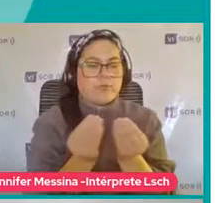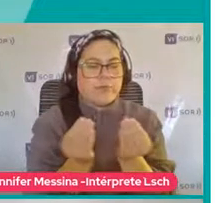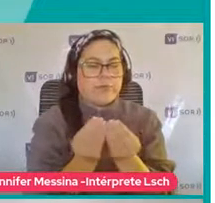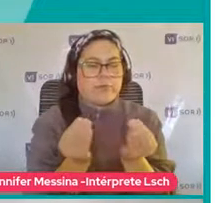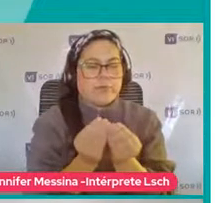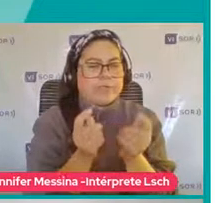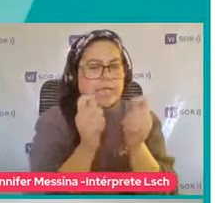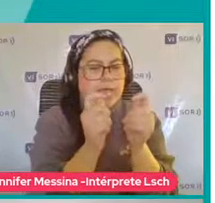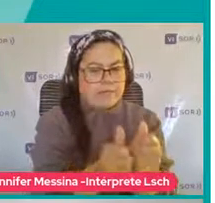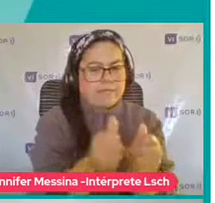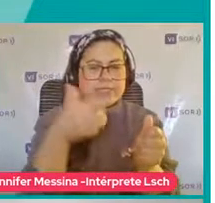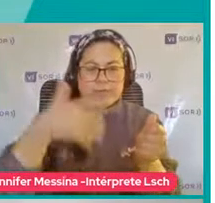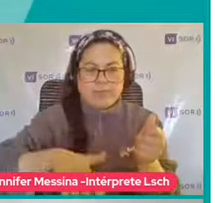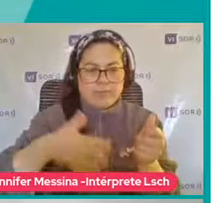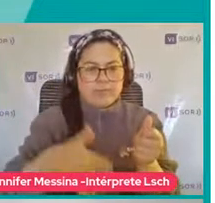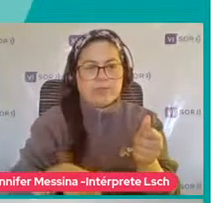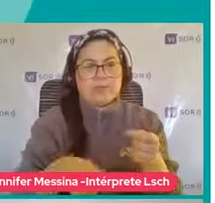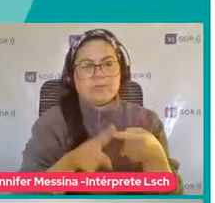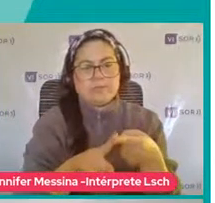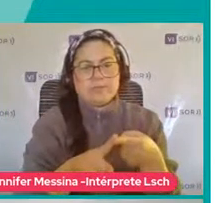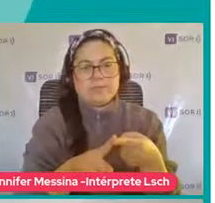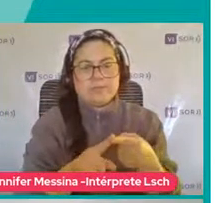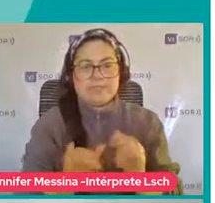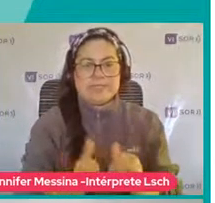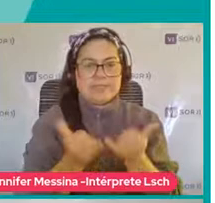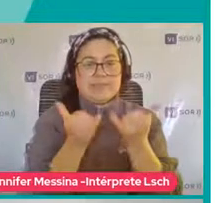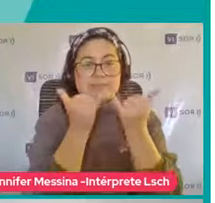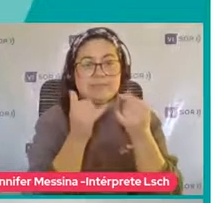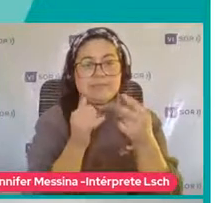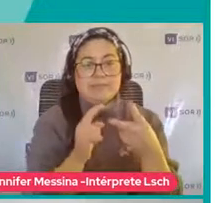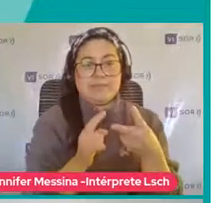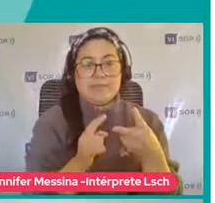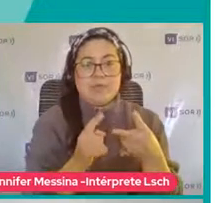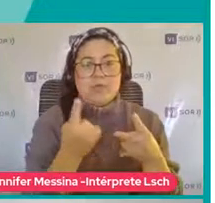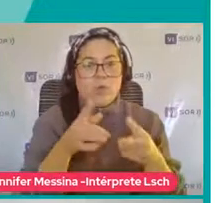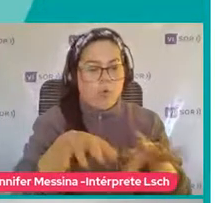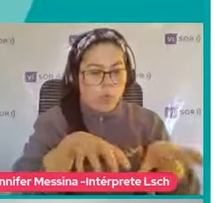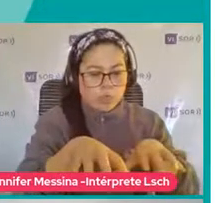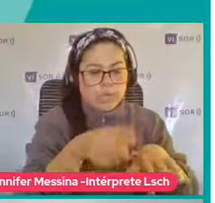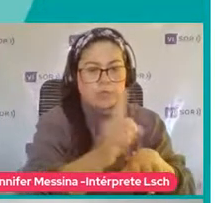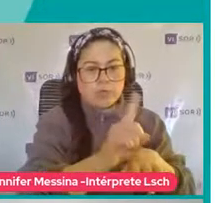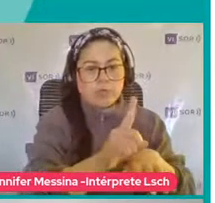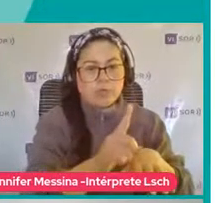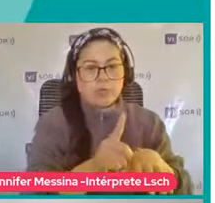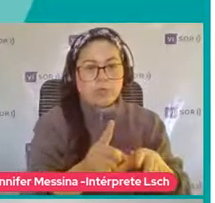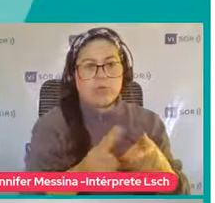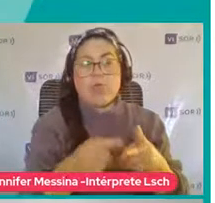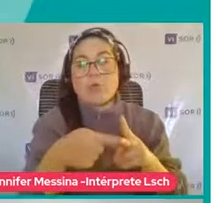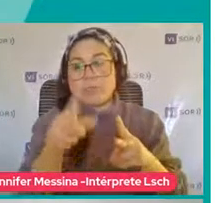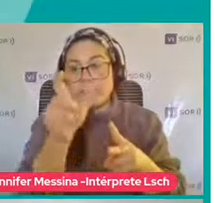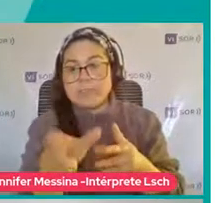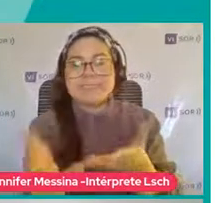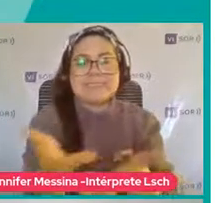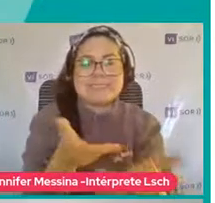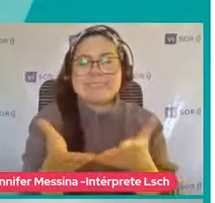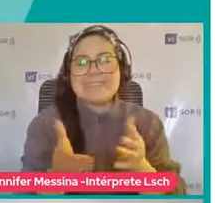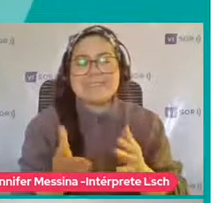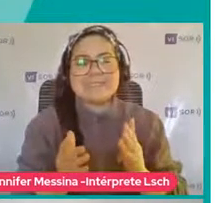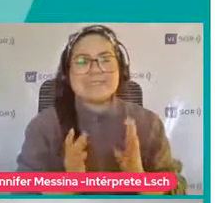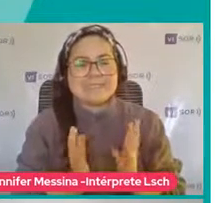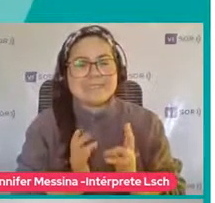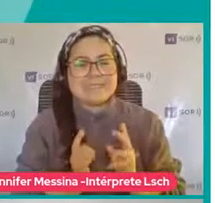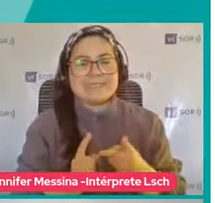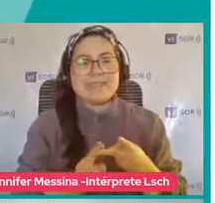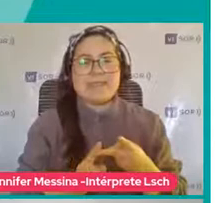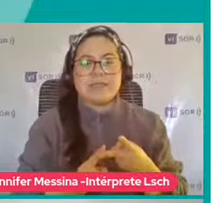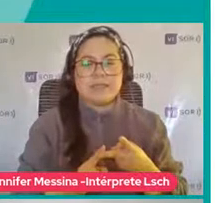Comprometidas Que tienen que ver Con divertirse No con solo un objeto Divertirse con un otro Ejercitar la